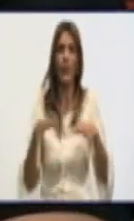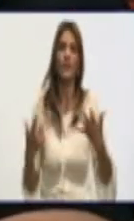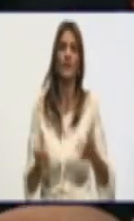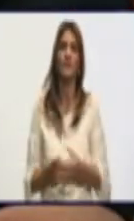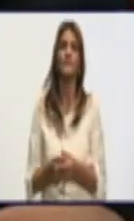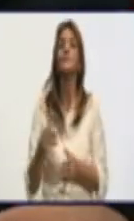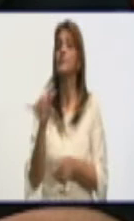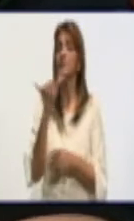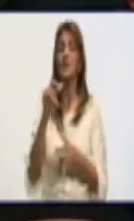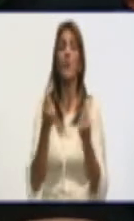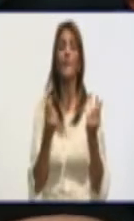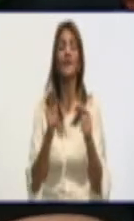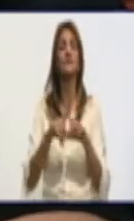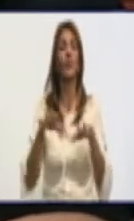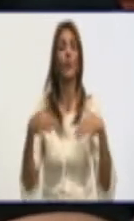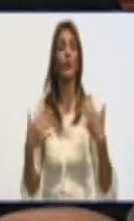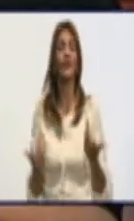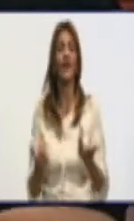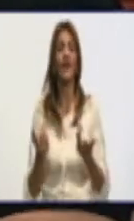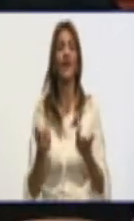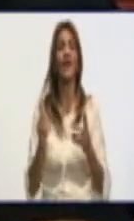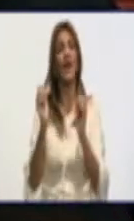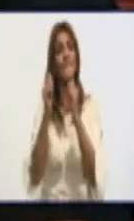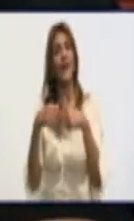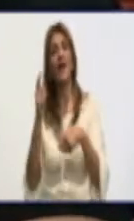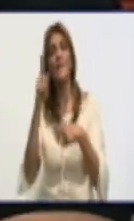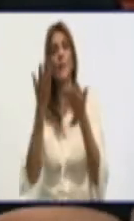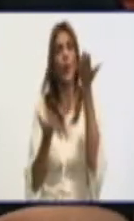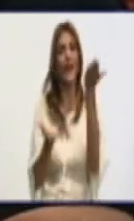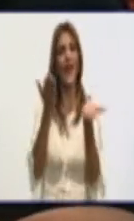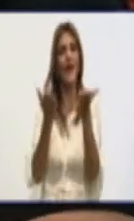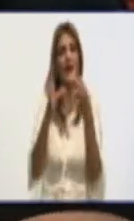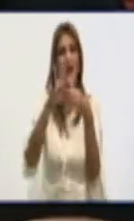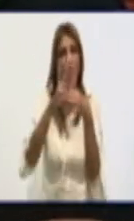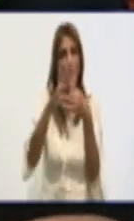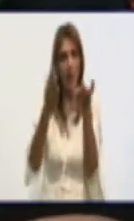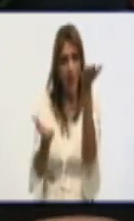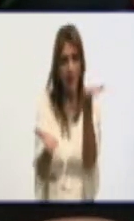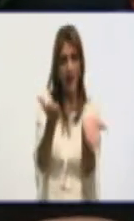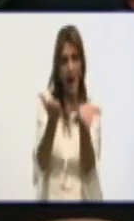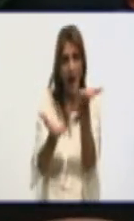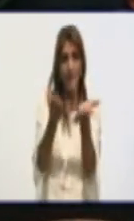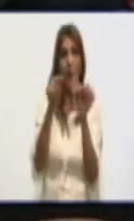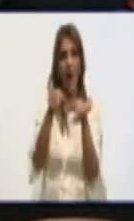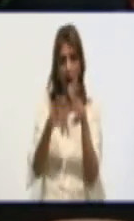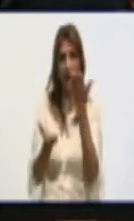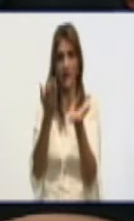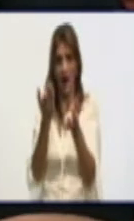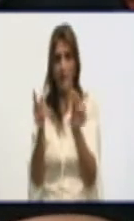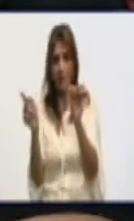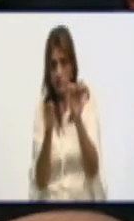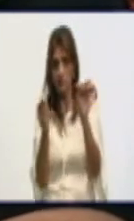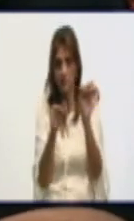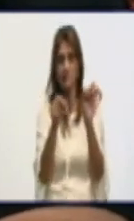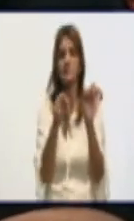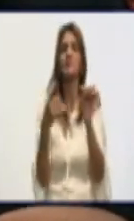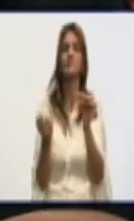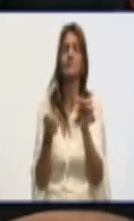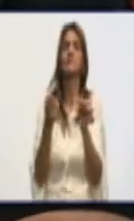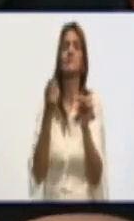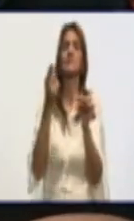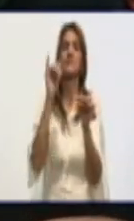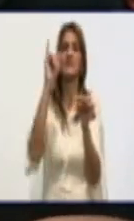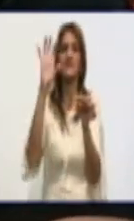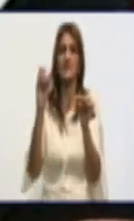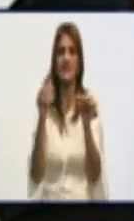el pan no es por la materia que utilicemos sino por el gramaje se sigue haciendo el pan de 100 gramos que cuesta 1.60 el pan de